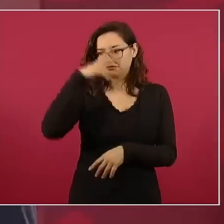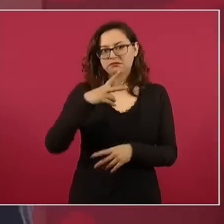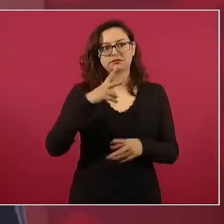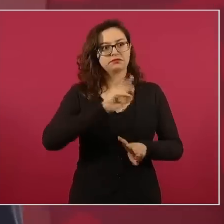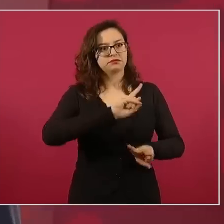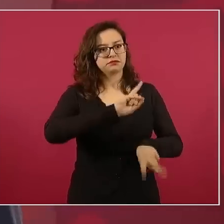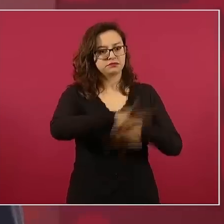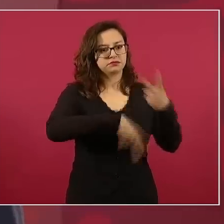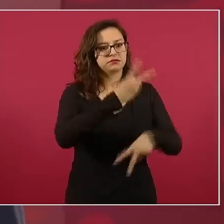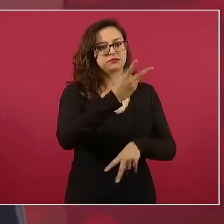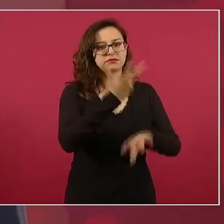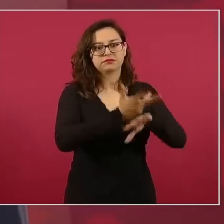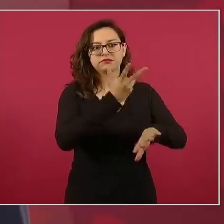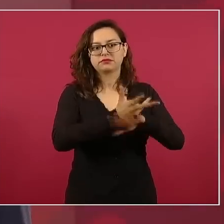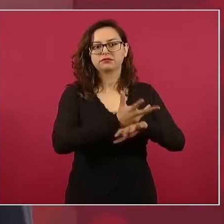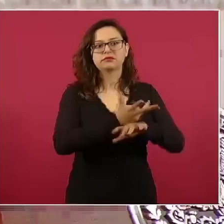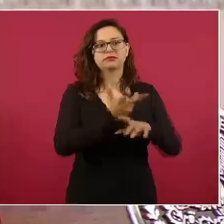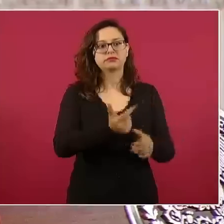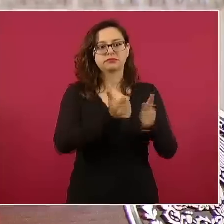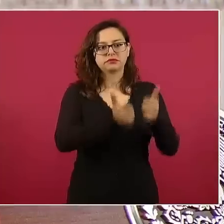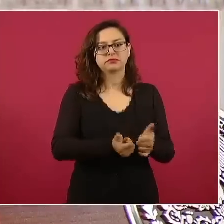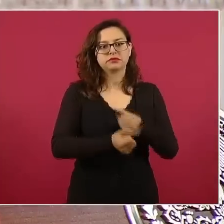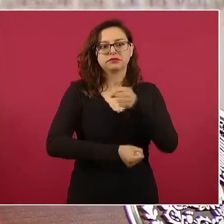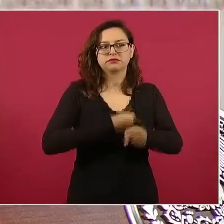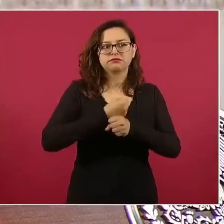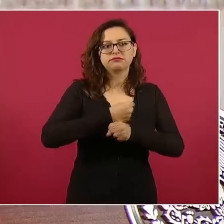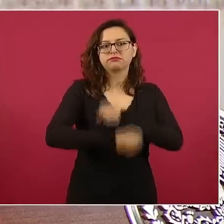en Estados Unidos.